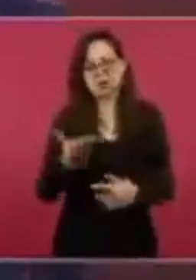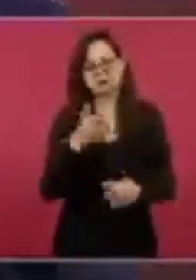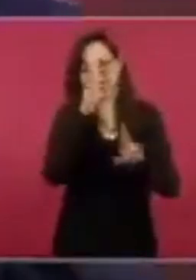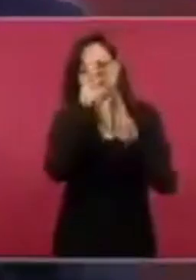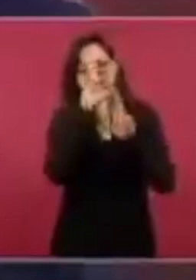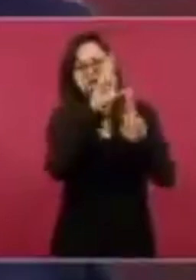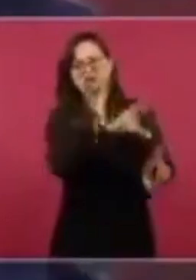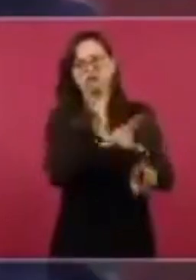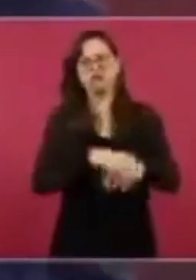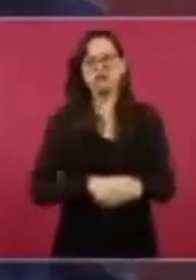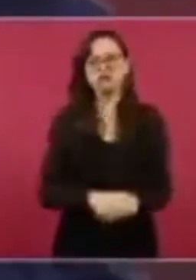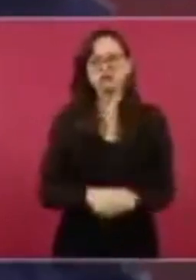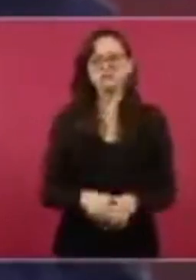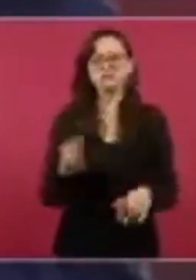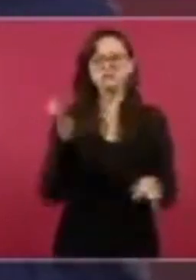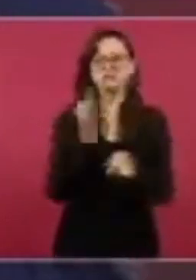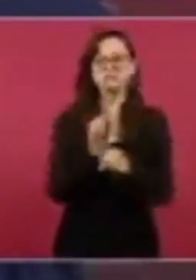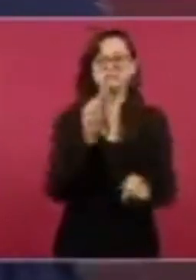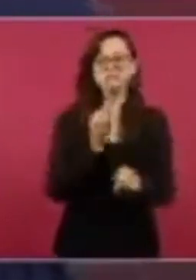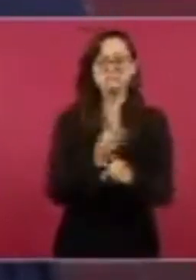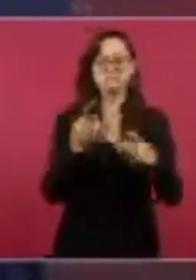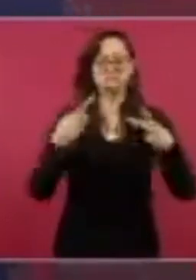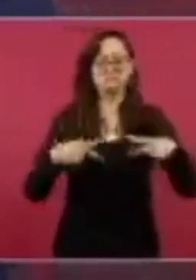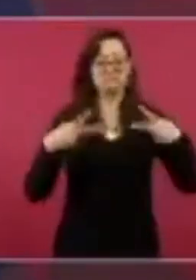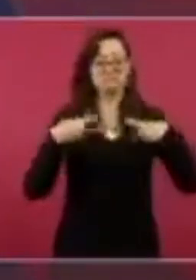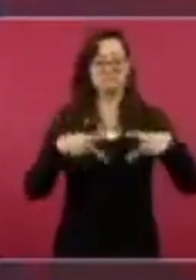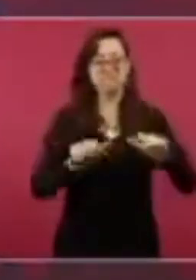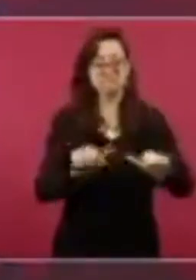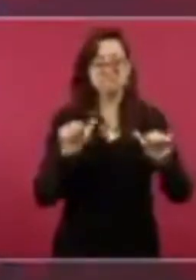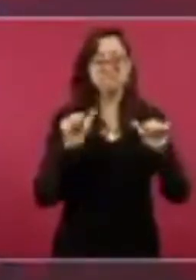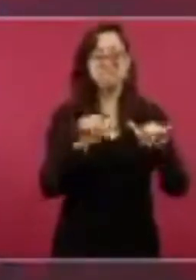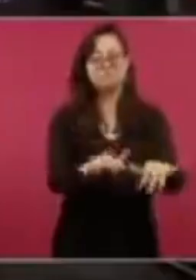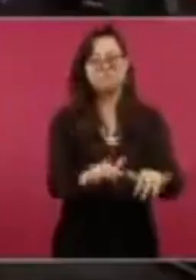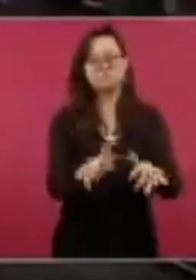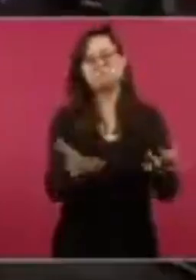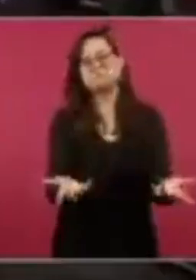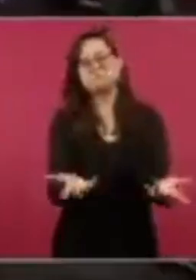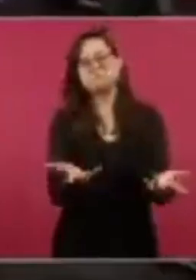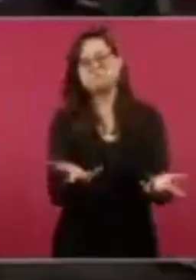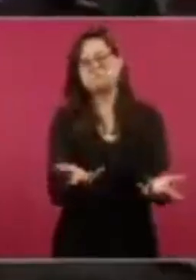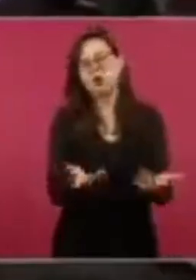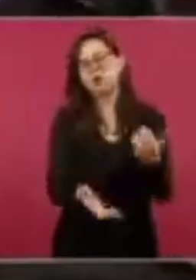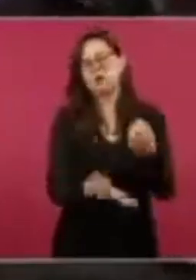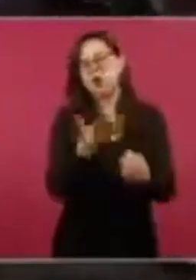los que se manifiestan, pues vamos a decir, es una representación, es una vanguardia